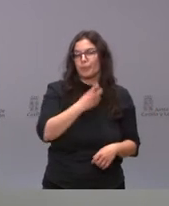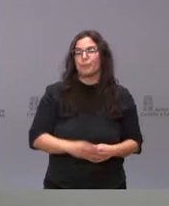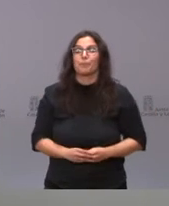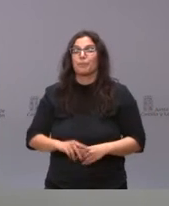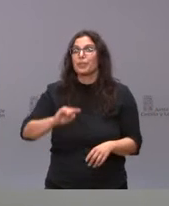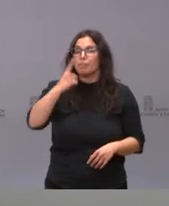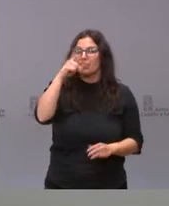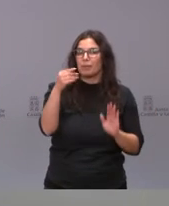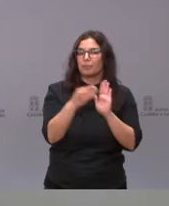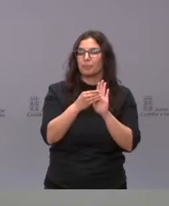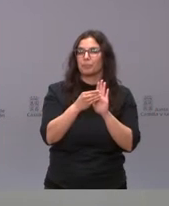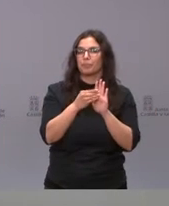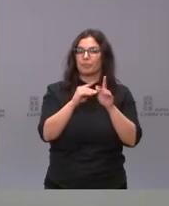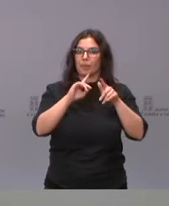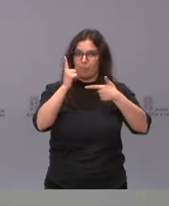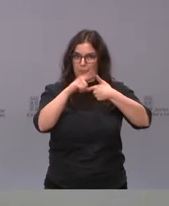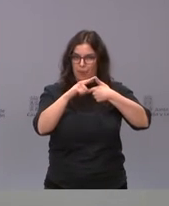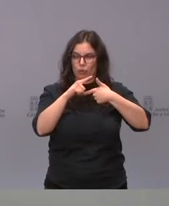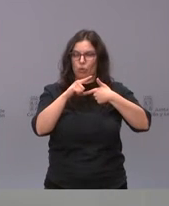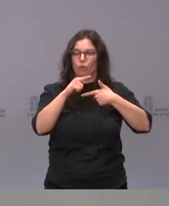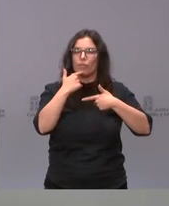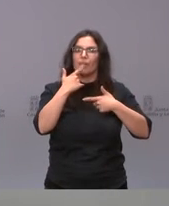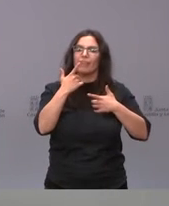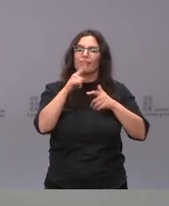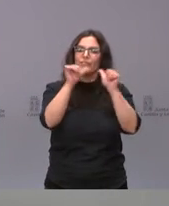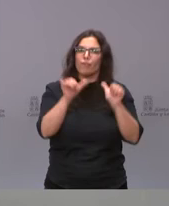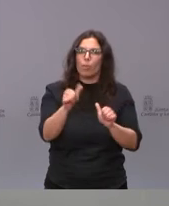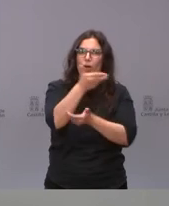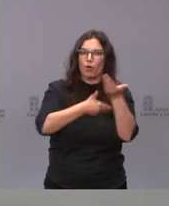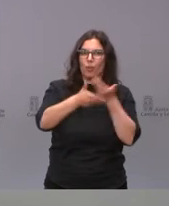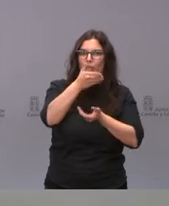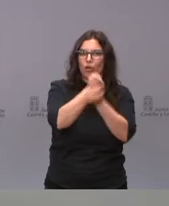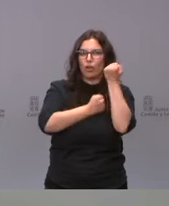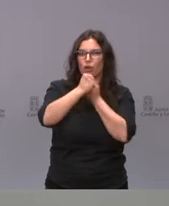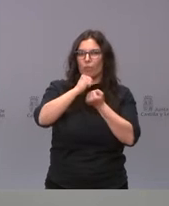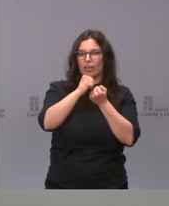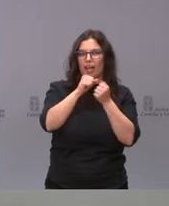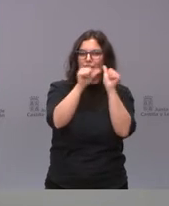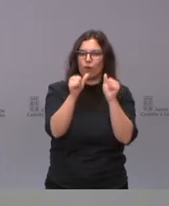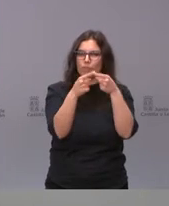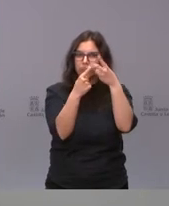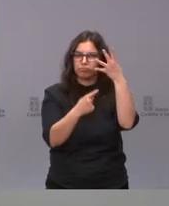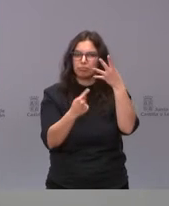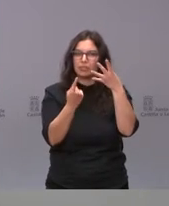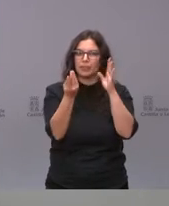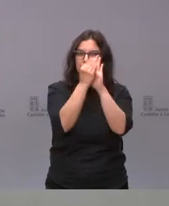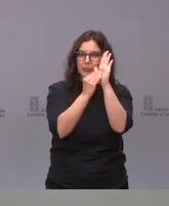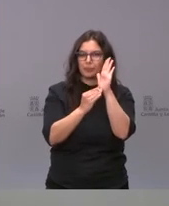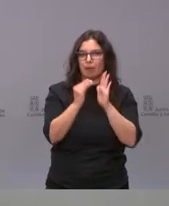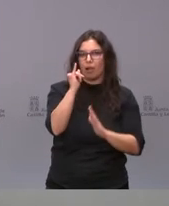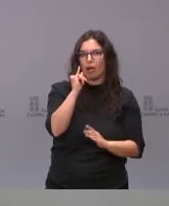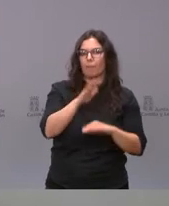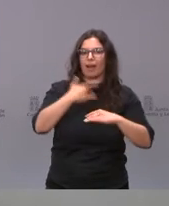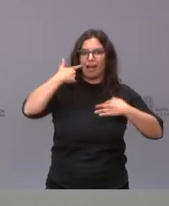establece diferentes fórmulas de colaboración económica, de manera que se pueda garantizar